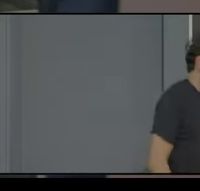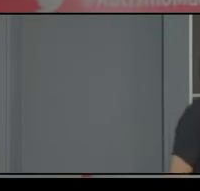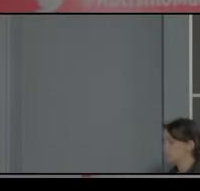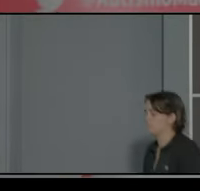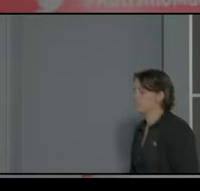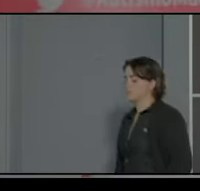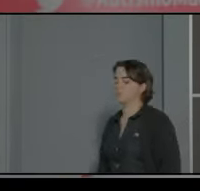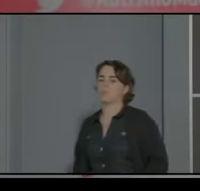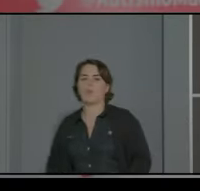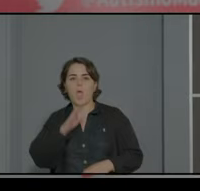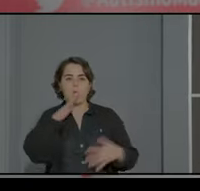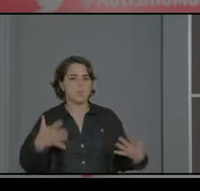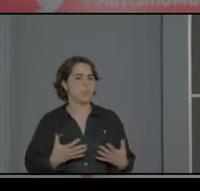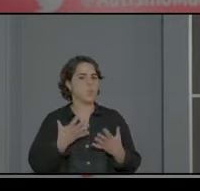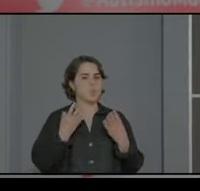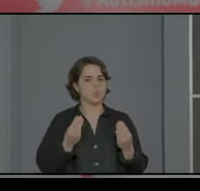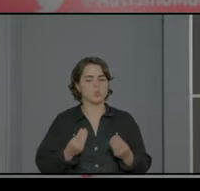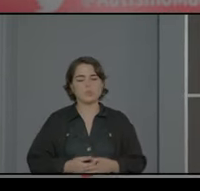a día de hoy muchos